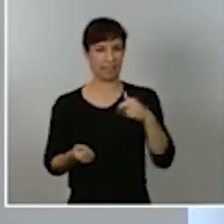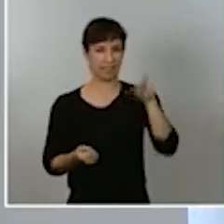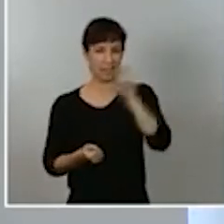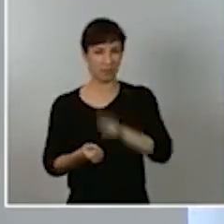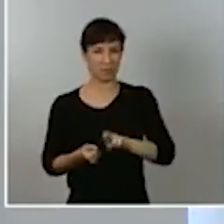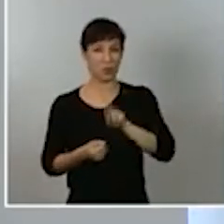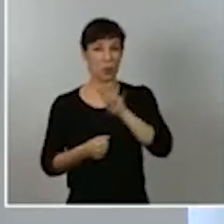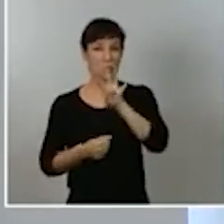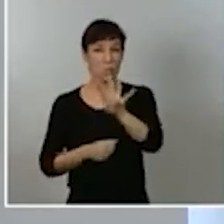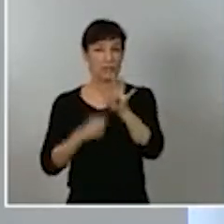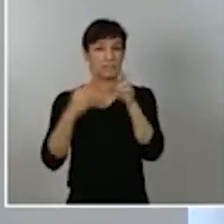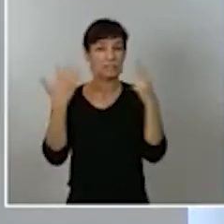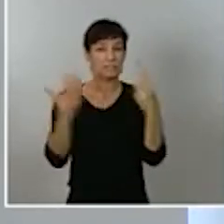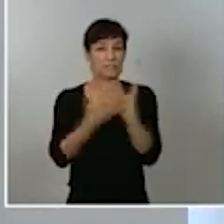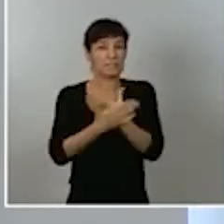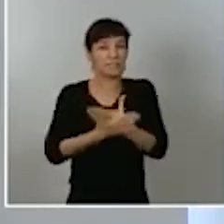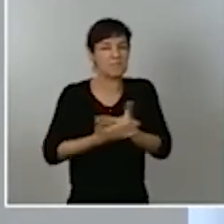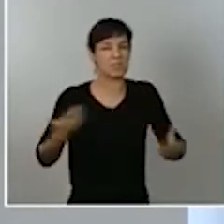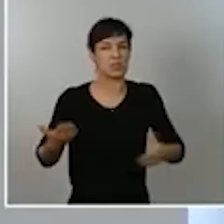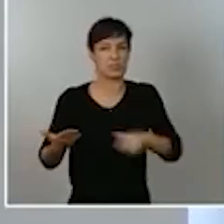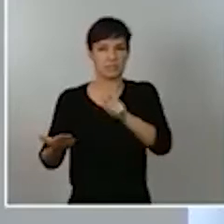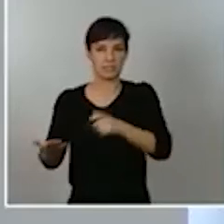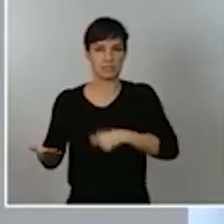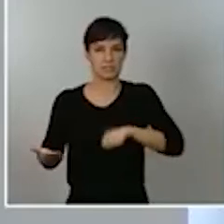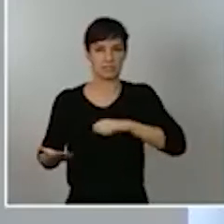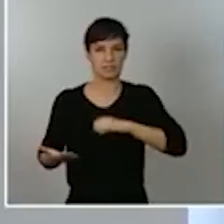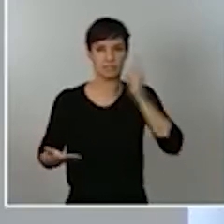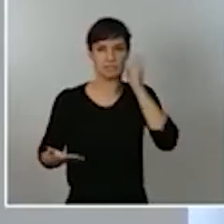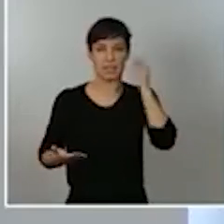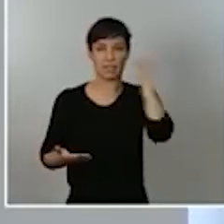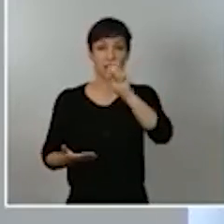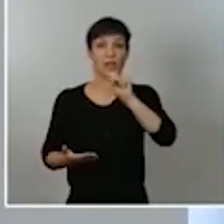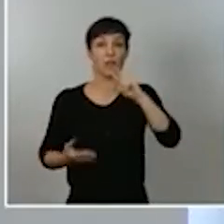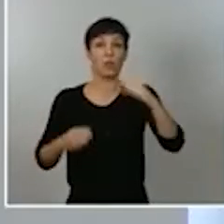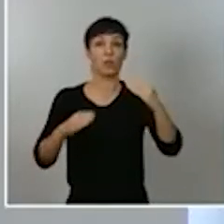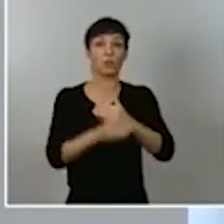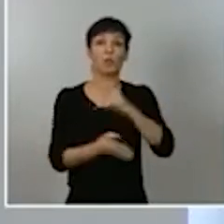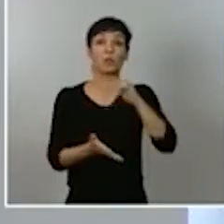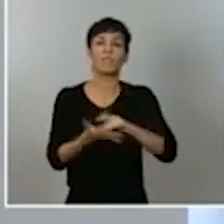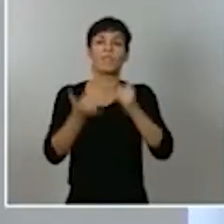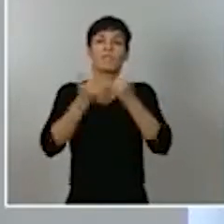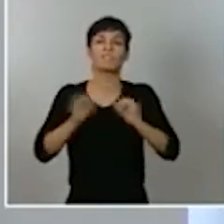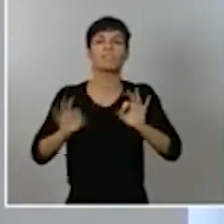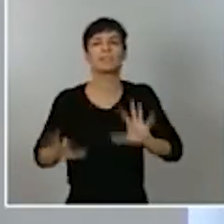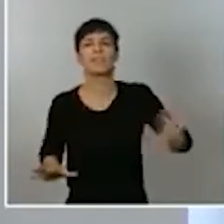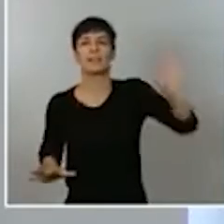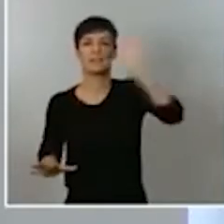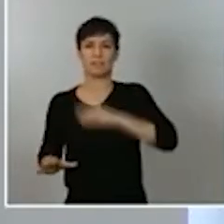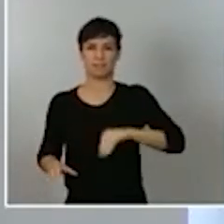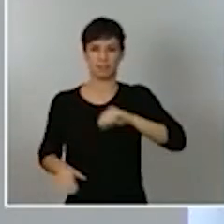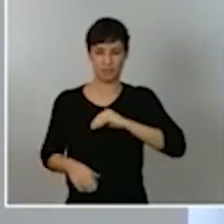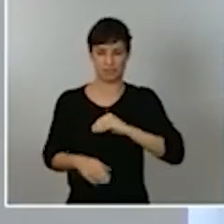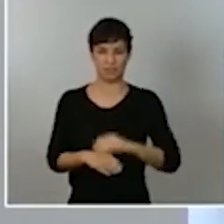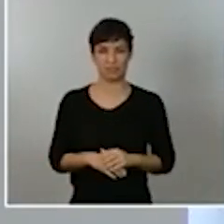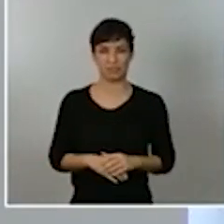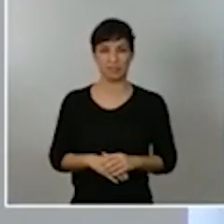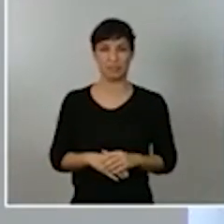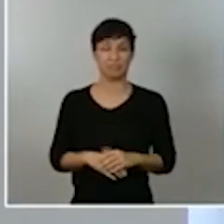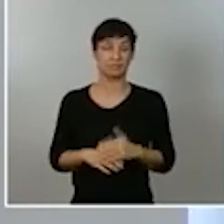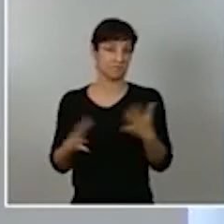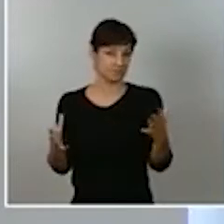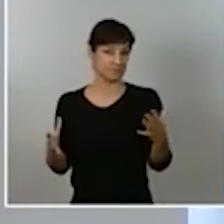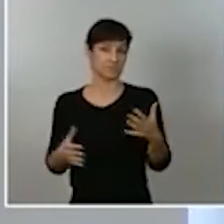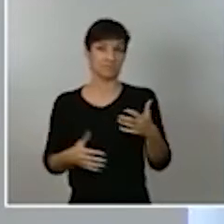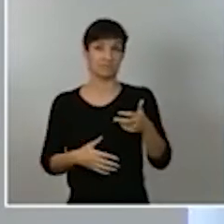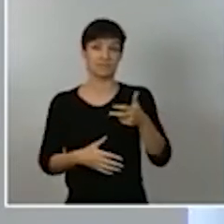españolas y españoles que el 12 de octubre es el día de la fiesta nacional. Con lo cual yo diría el Estado de Derecho en España